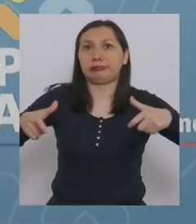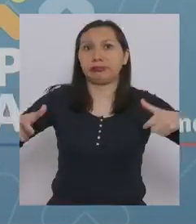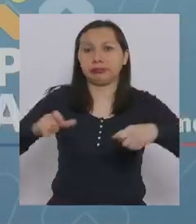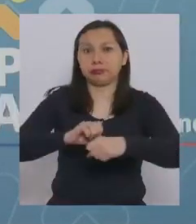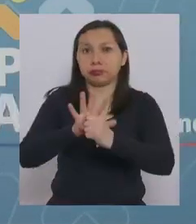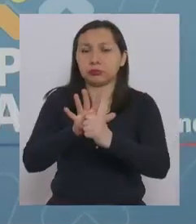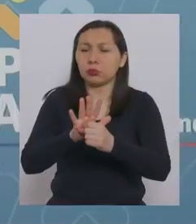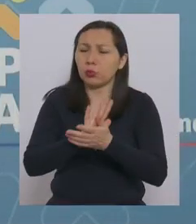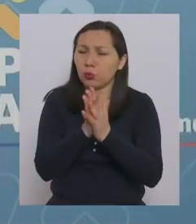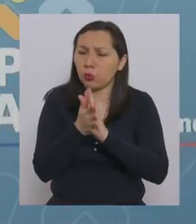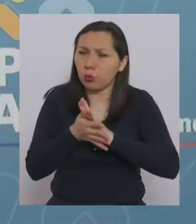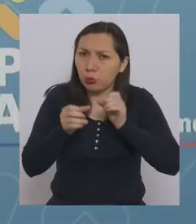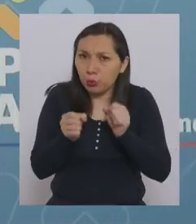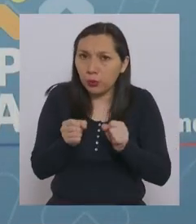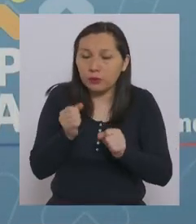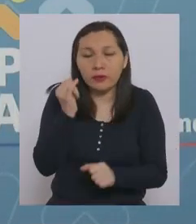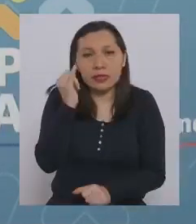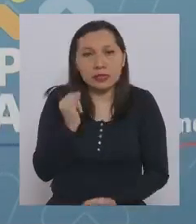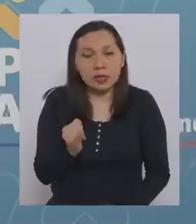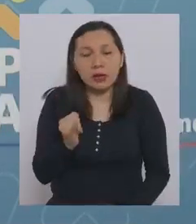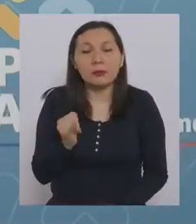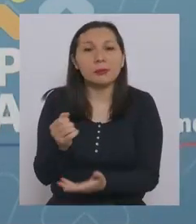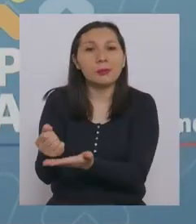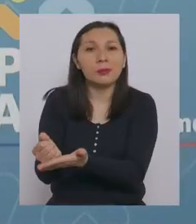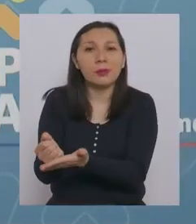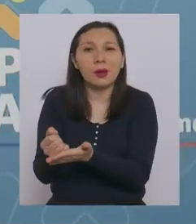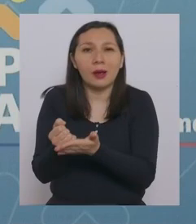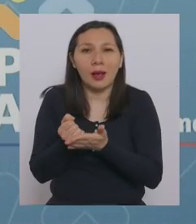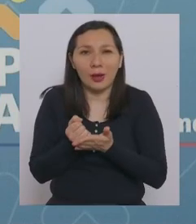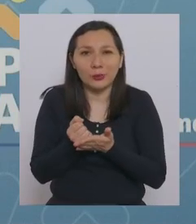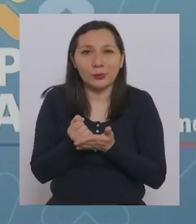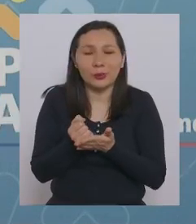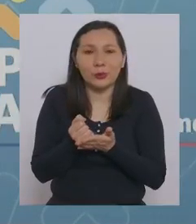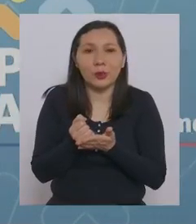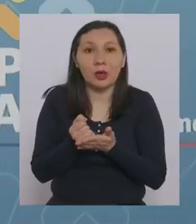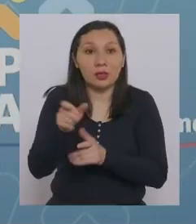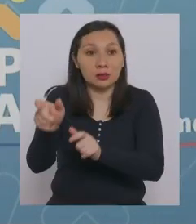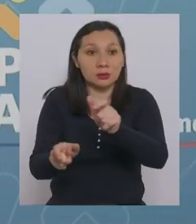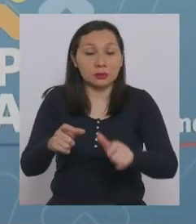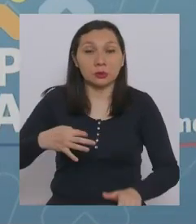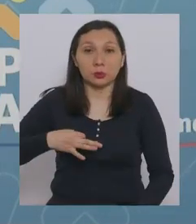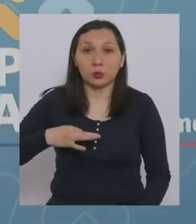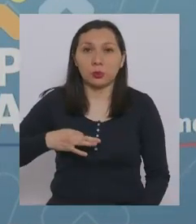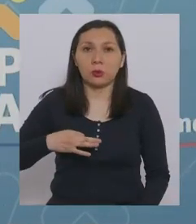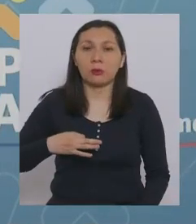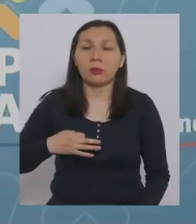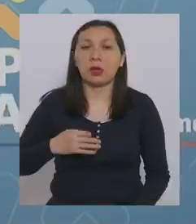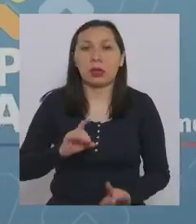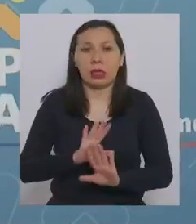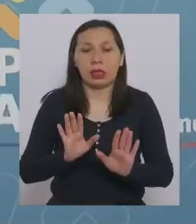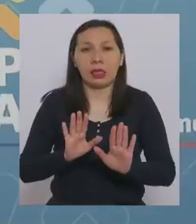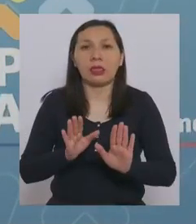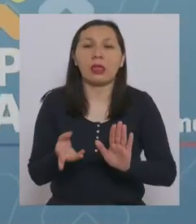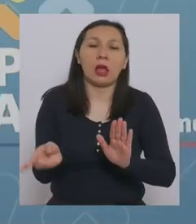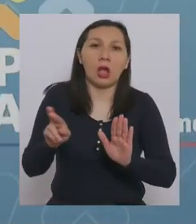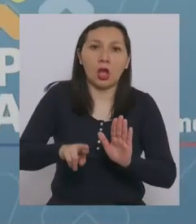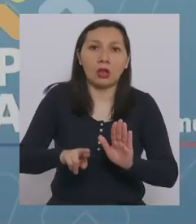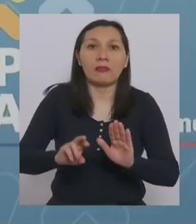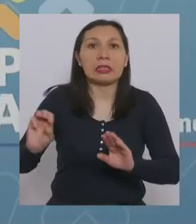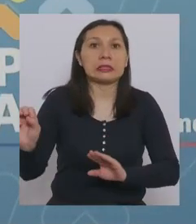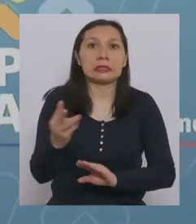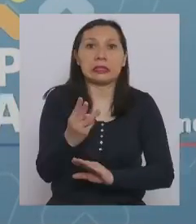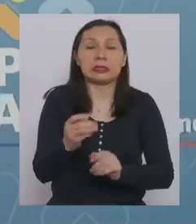todo lo posible, siempre con la colaboración de la ciudadanía, para que no se produzca una tercera